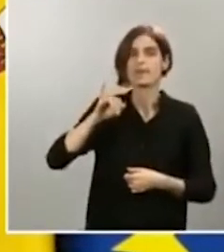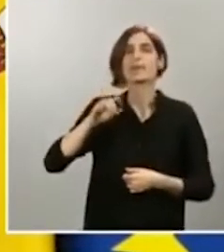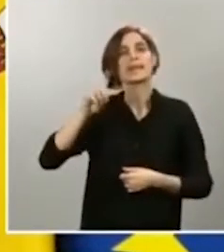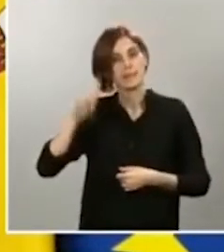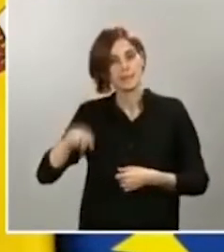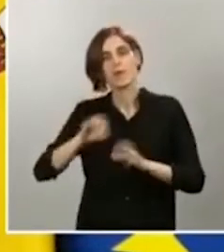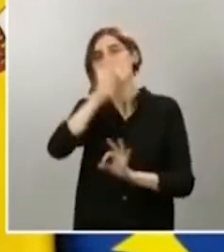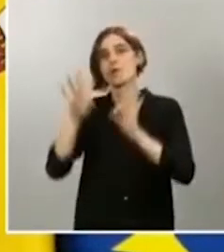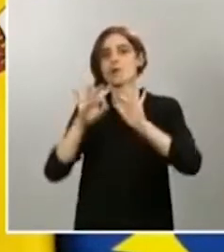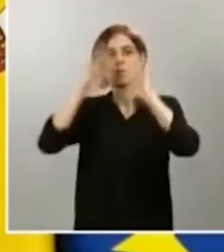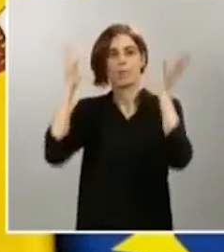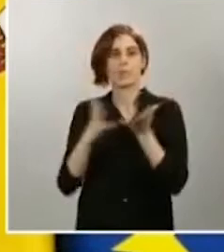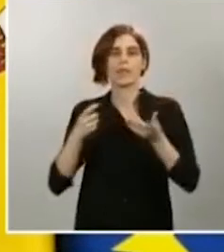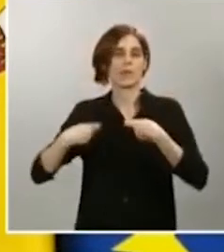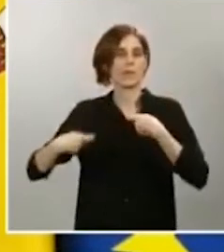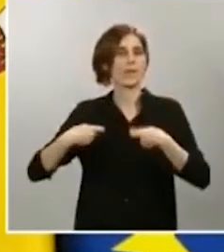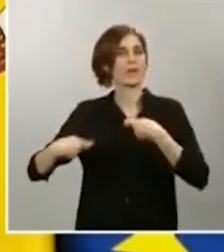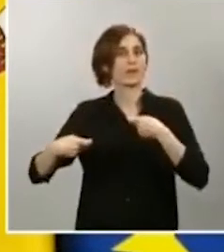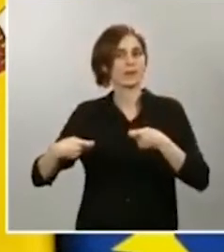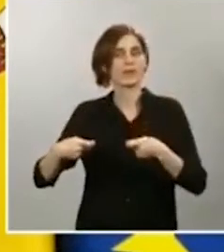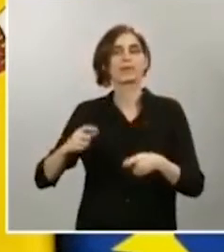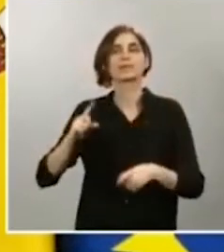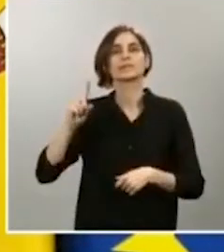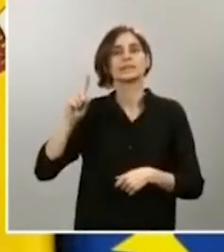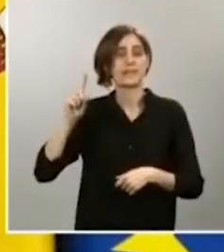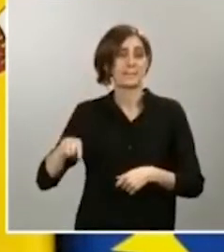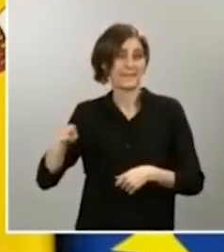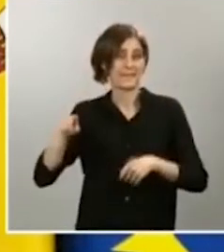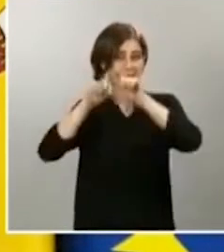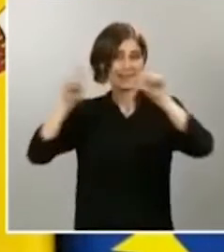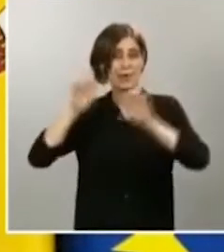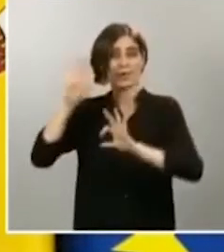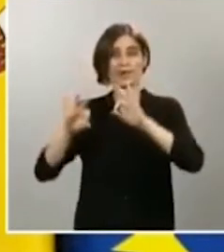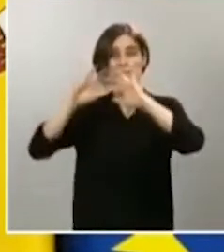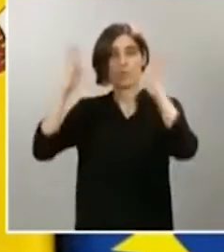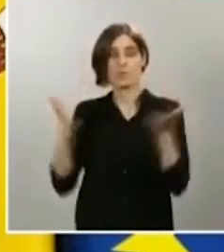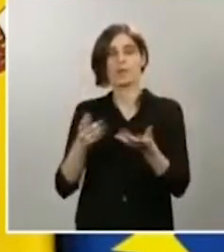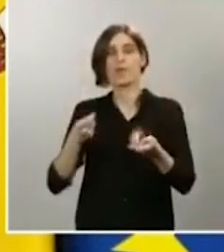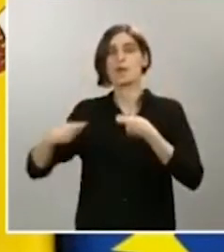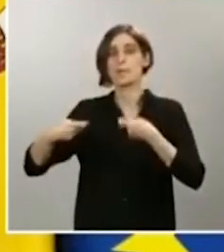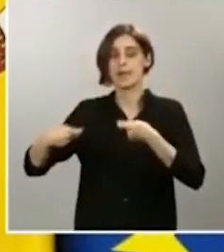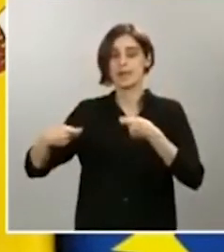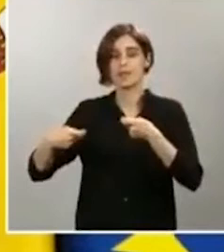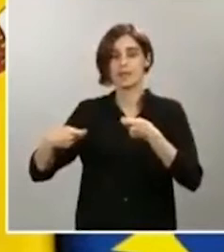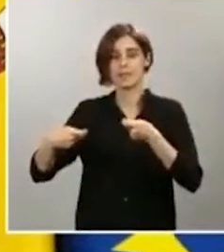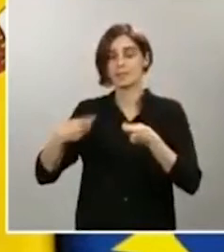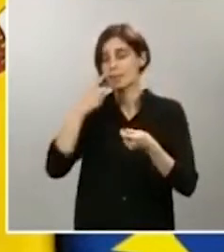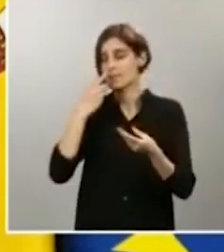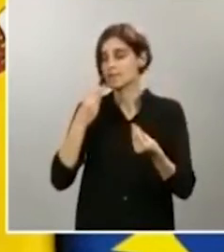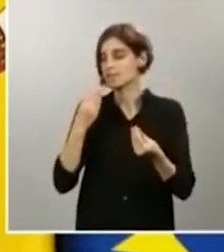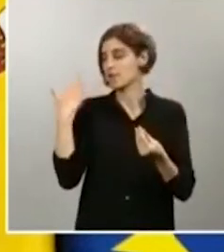Comercio, que también puso sus previsiones sobre la mesa hace unos días,